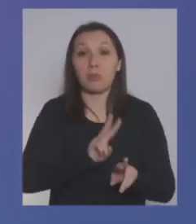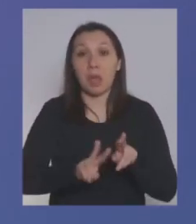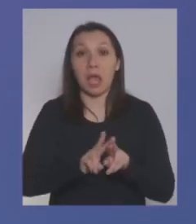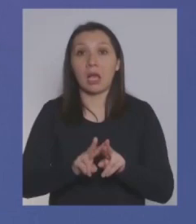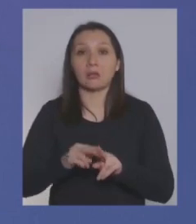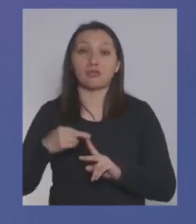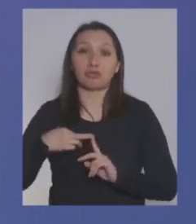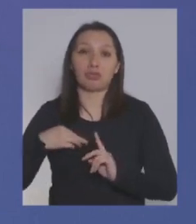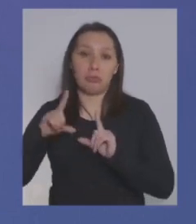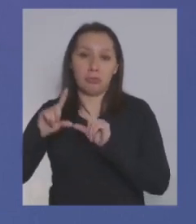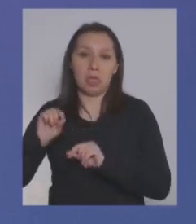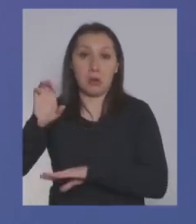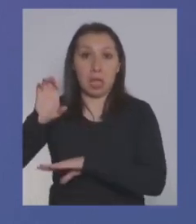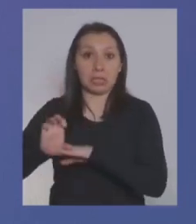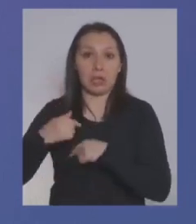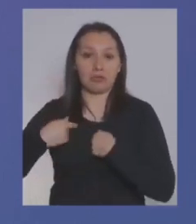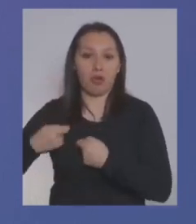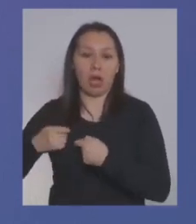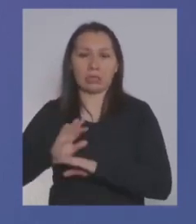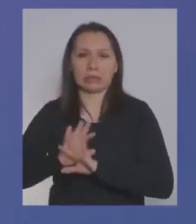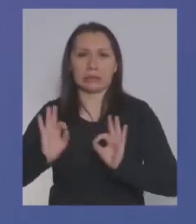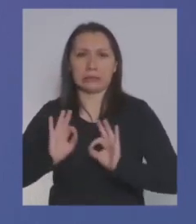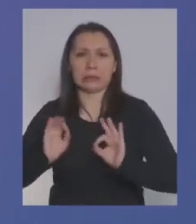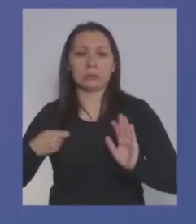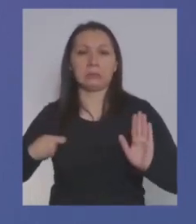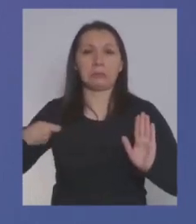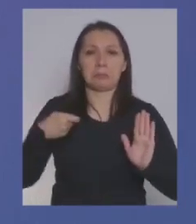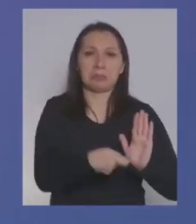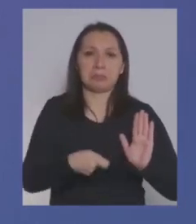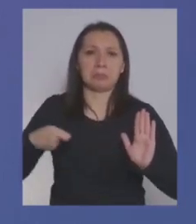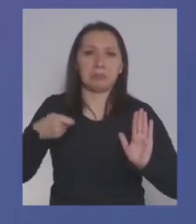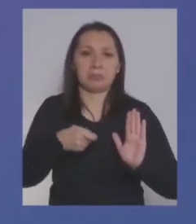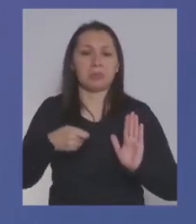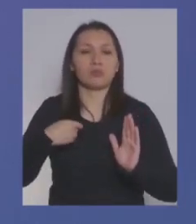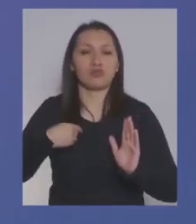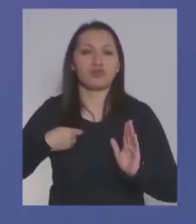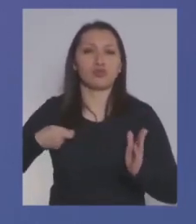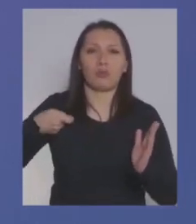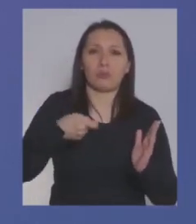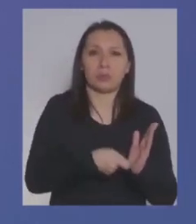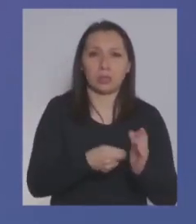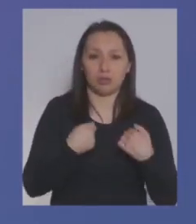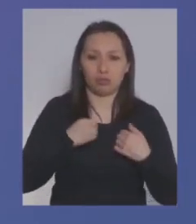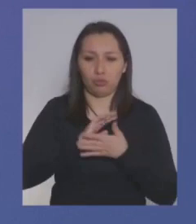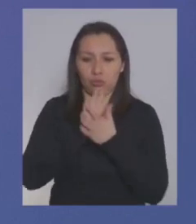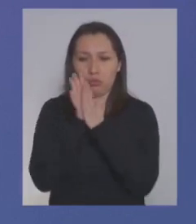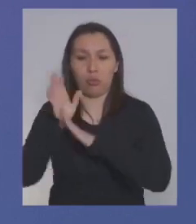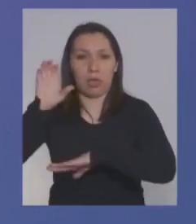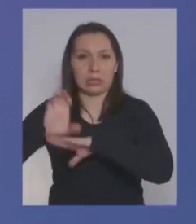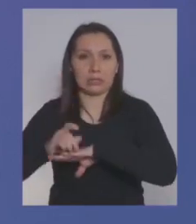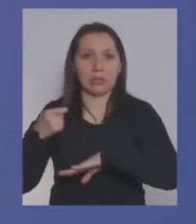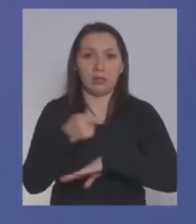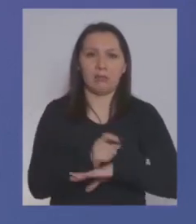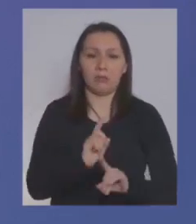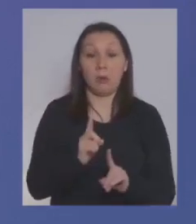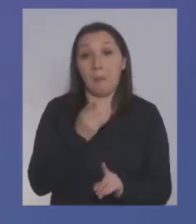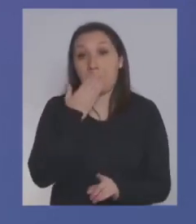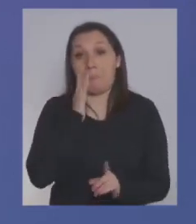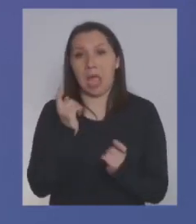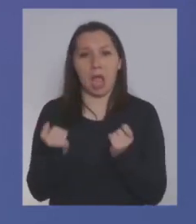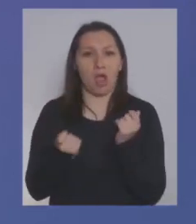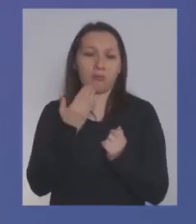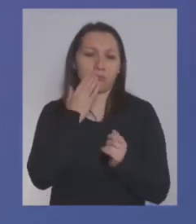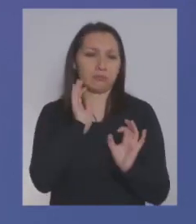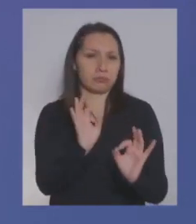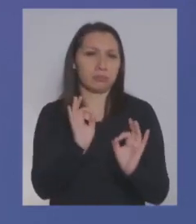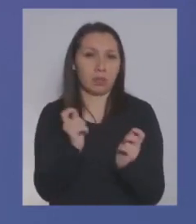me ahorro me ahorro todo el subsidio todo el ingreso mínimo garantizado que yo esté poniendo en ese rango de plata para mí eso sería una economía